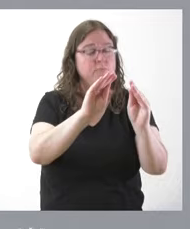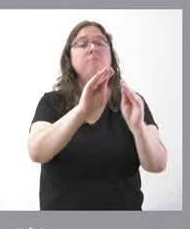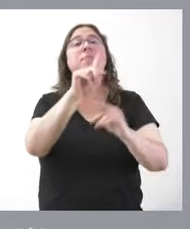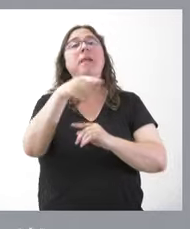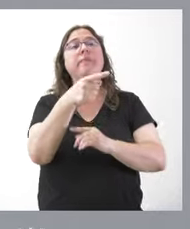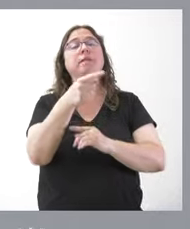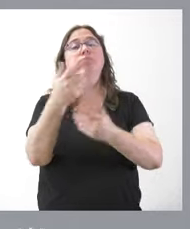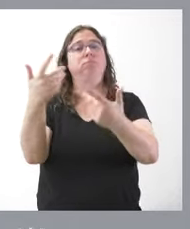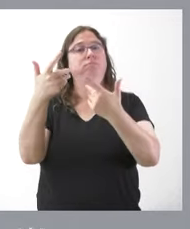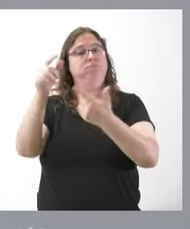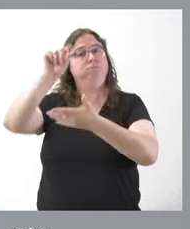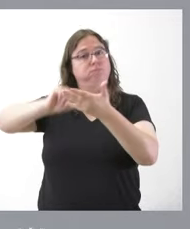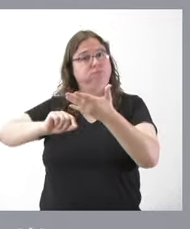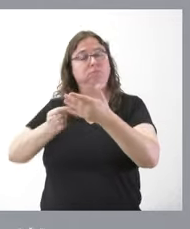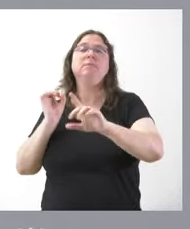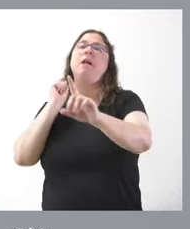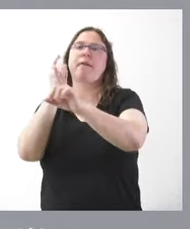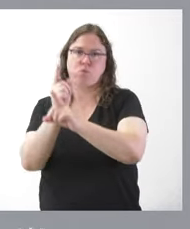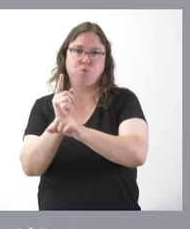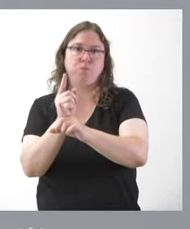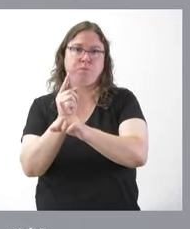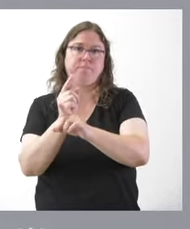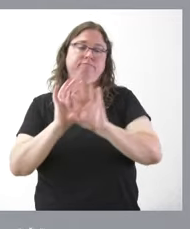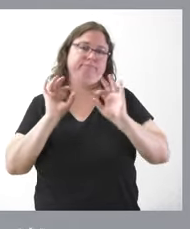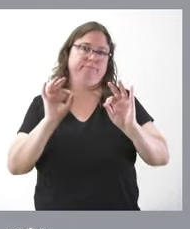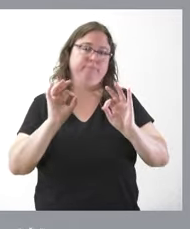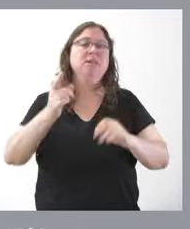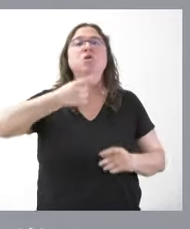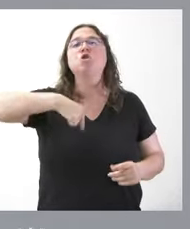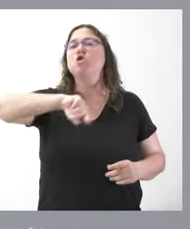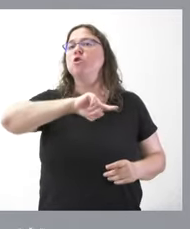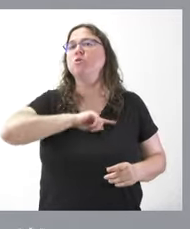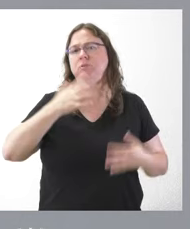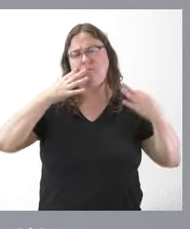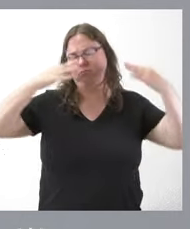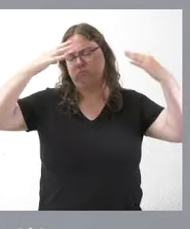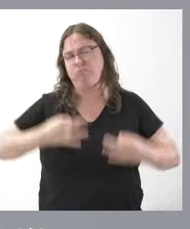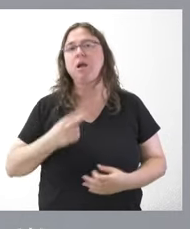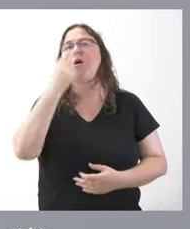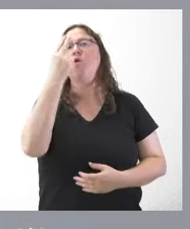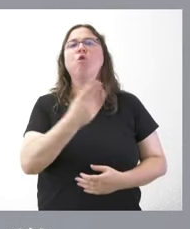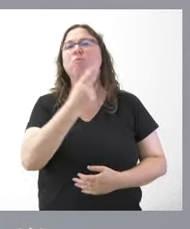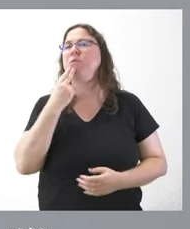apreciaciones del Consejo Consultivo y presentaremos el recurso correspondiente. Nosotros estamos firmemente comprometidos con la igualdad